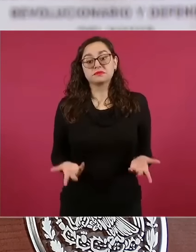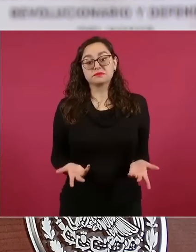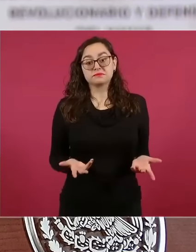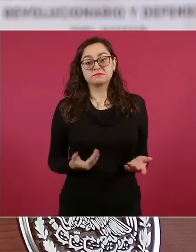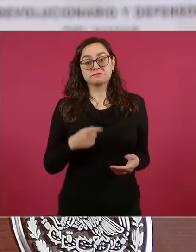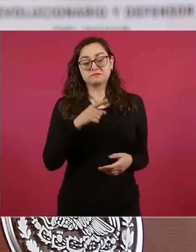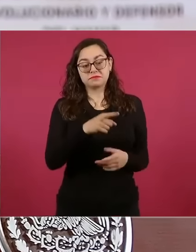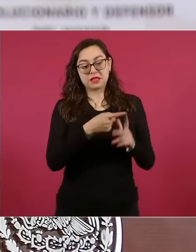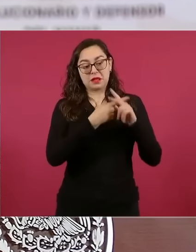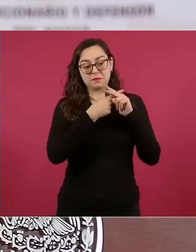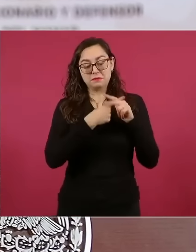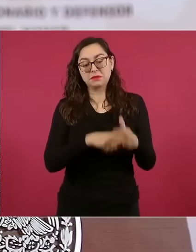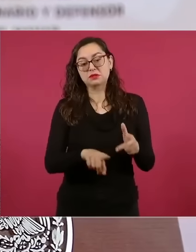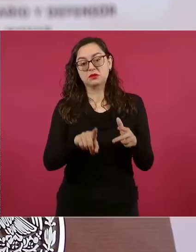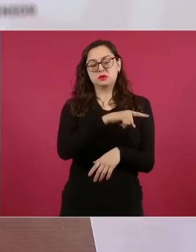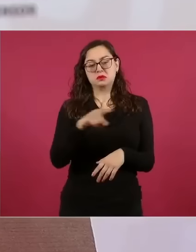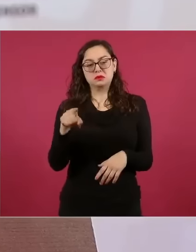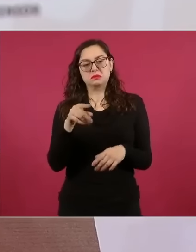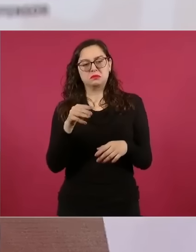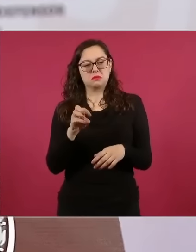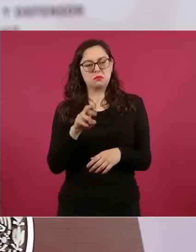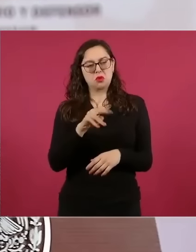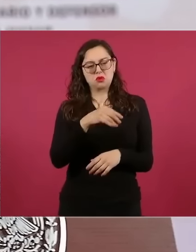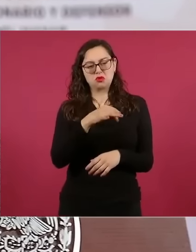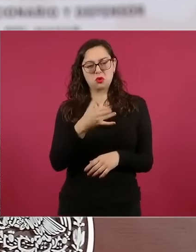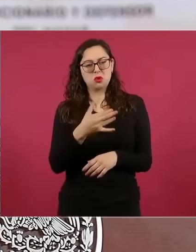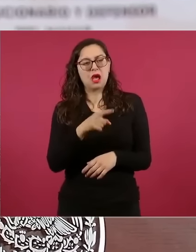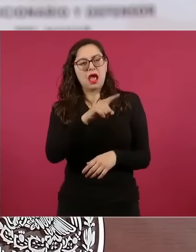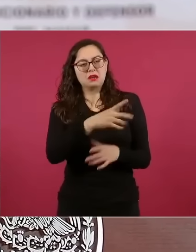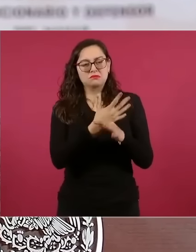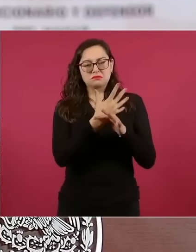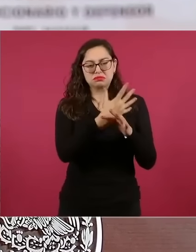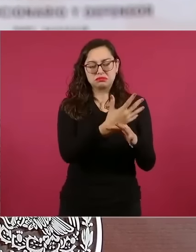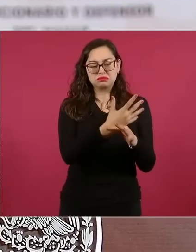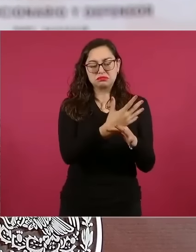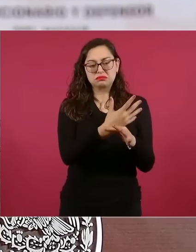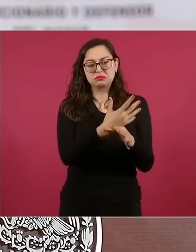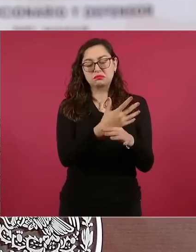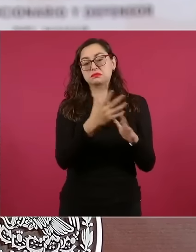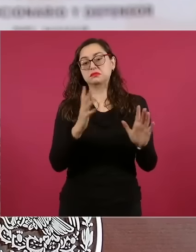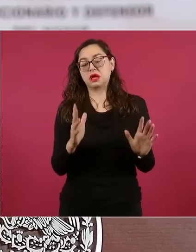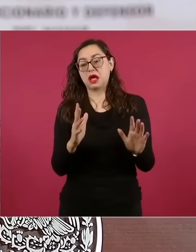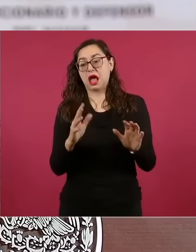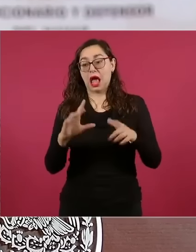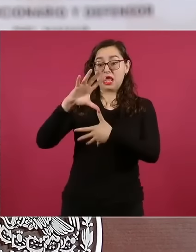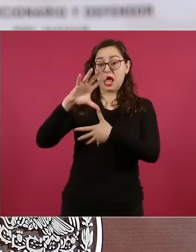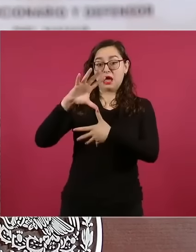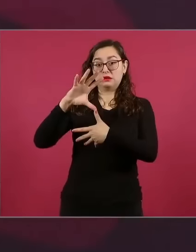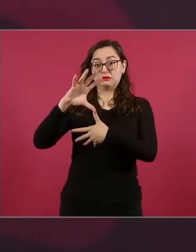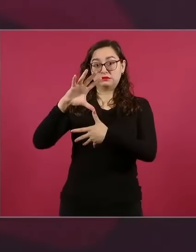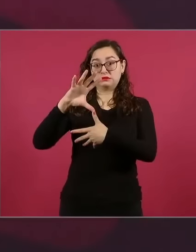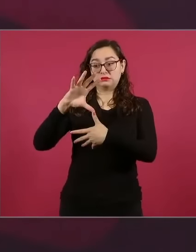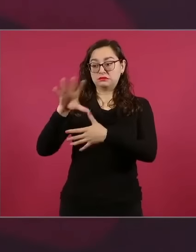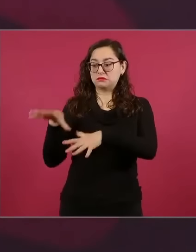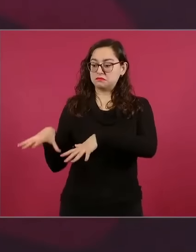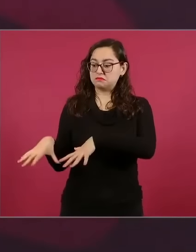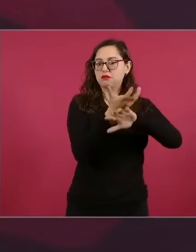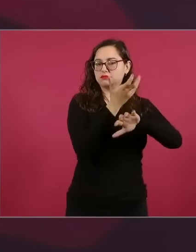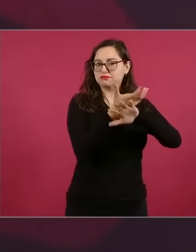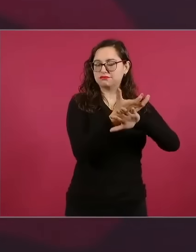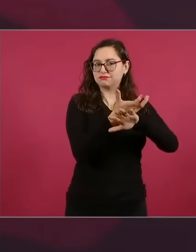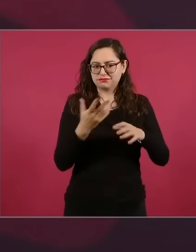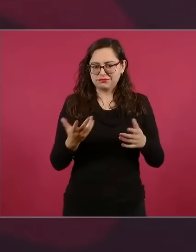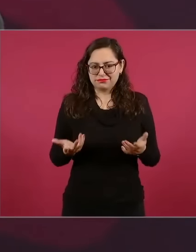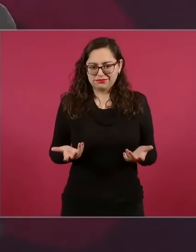doctrina Monroe y sostienen que América para los americanos, entendiendo de que América